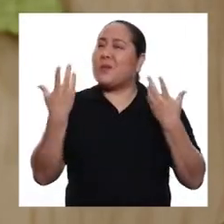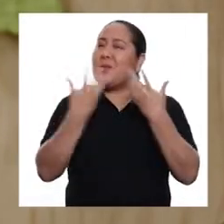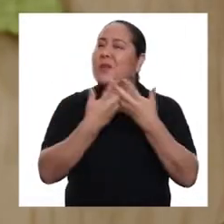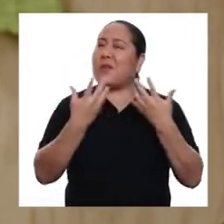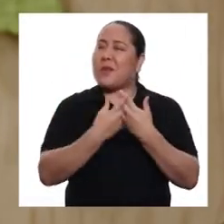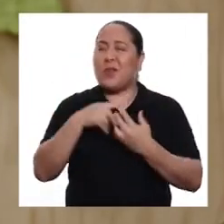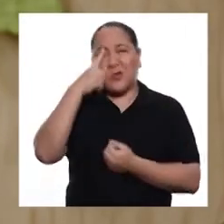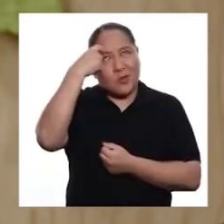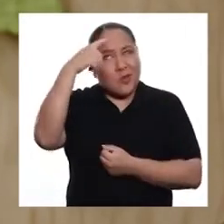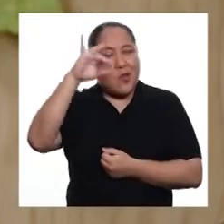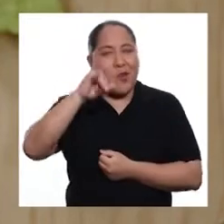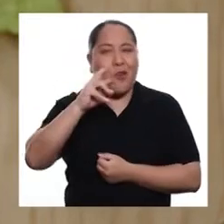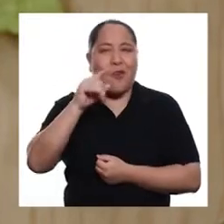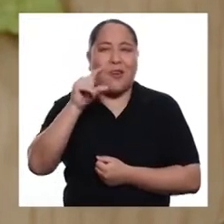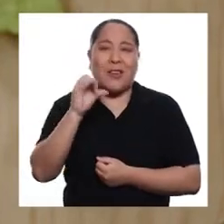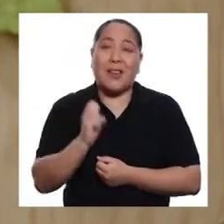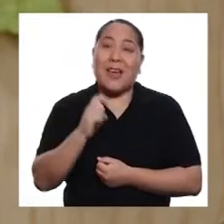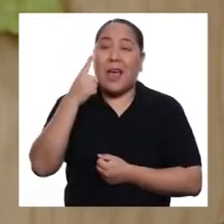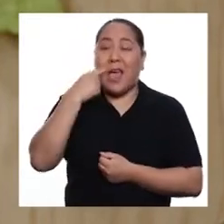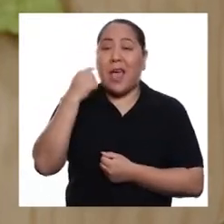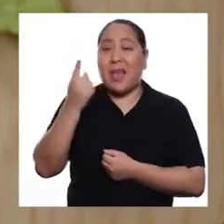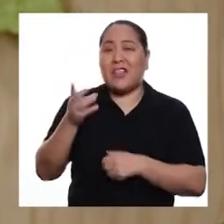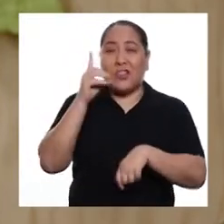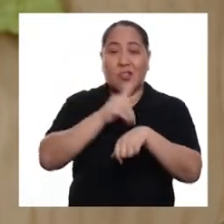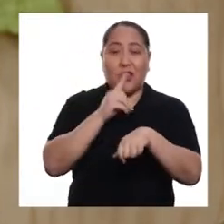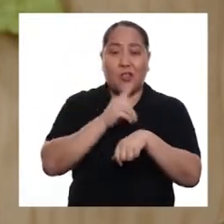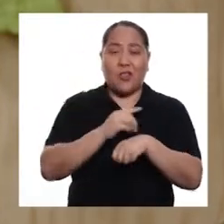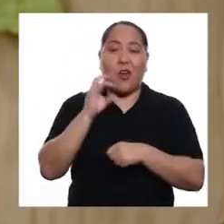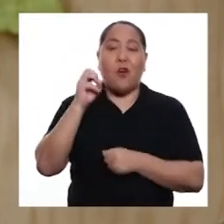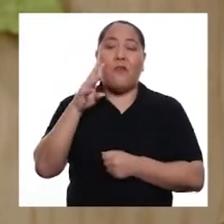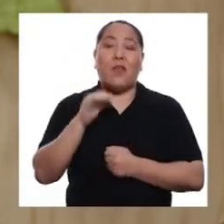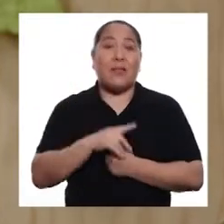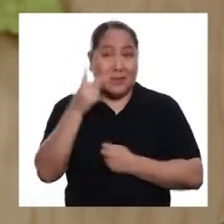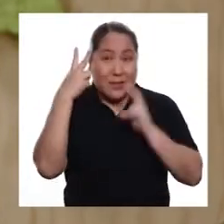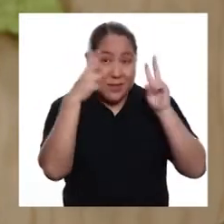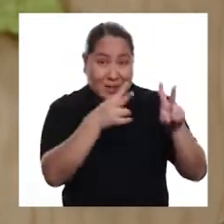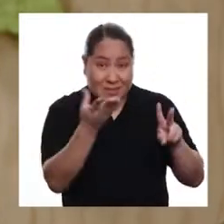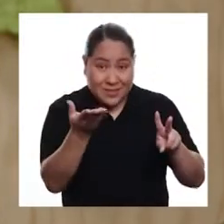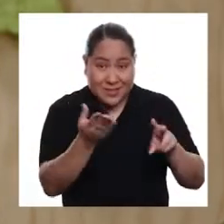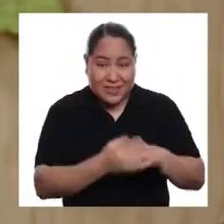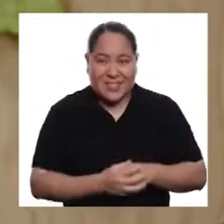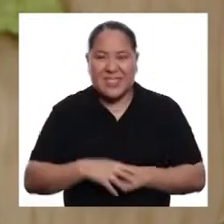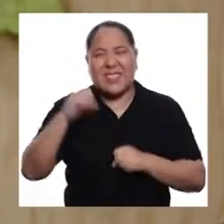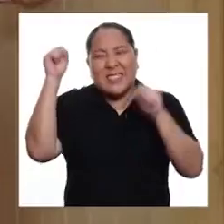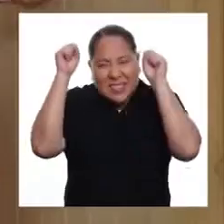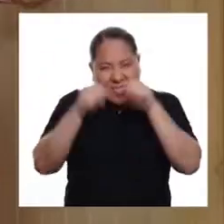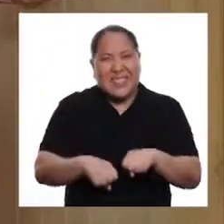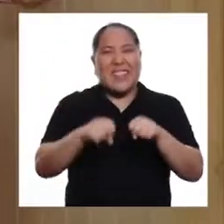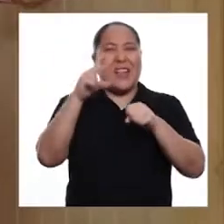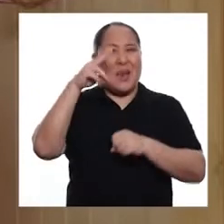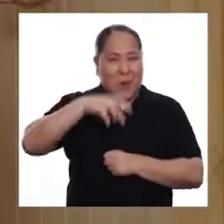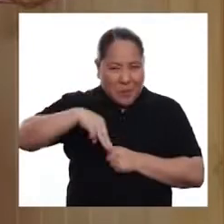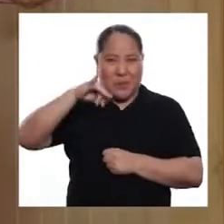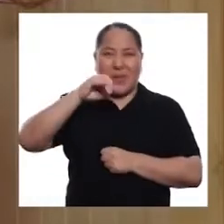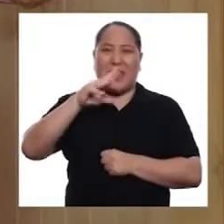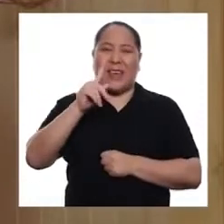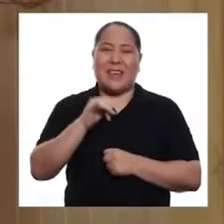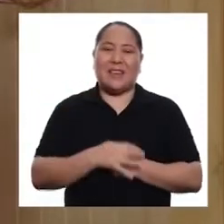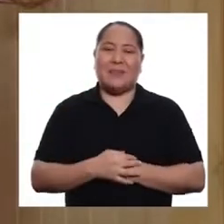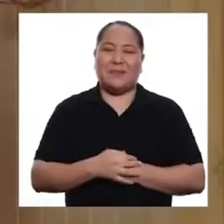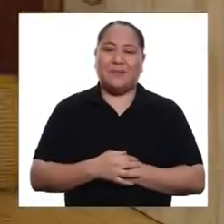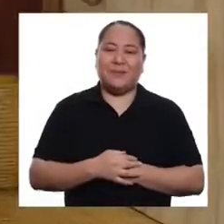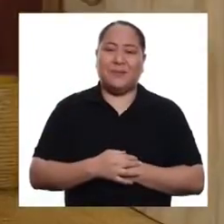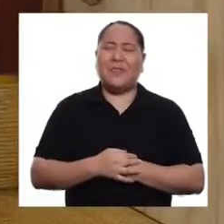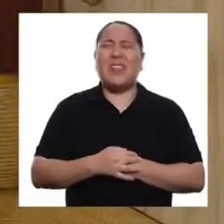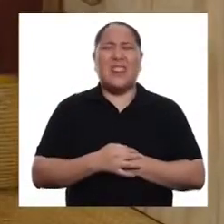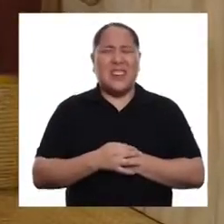tiene mucho que ver con el sueño de Jorge. Él es el Dr. Pobea. ¿Quieren verlo? ¡Por supuesto, Miki!